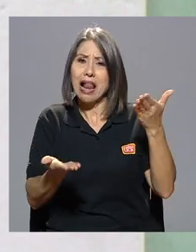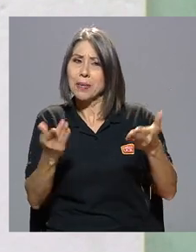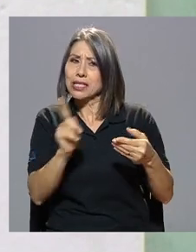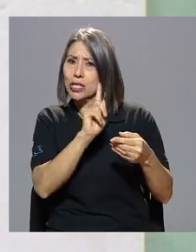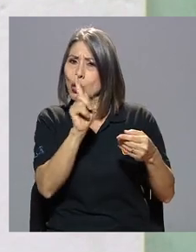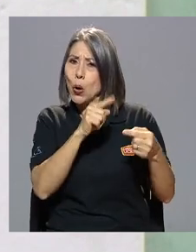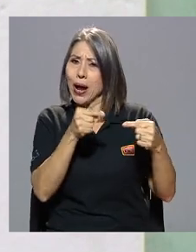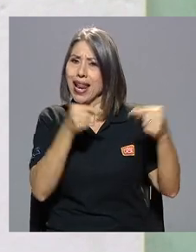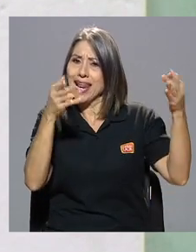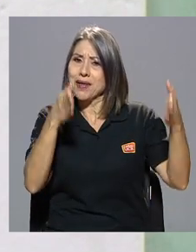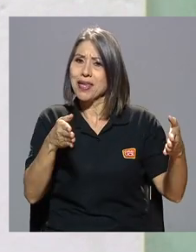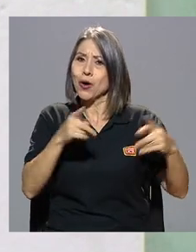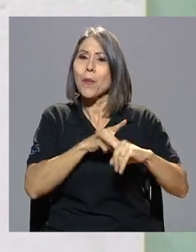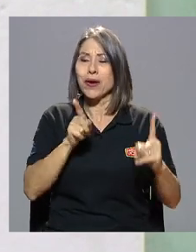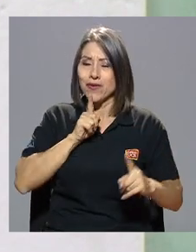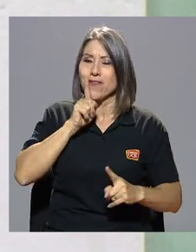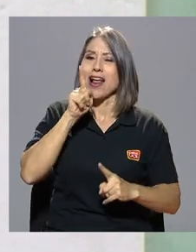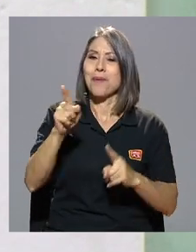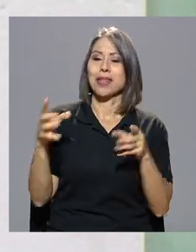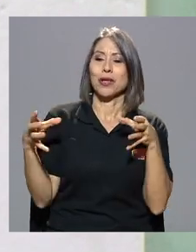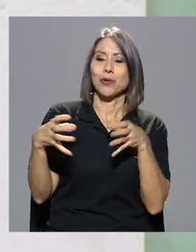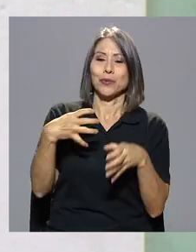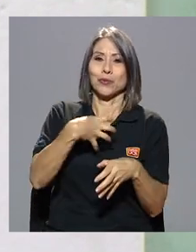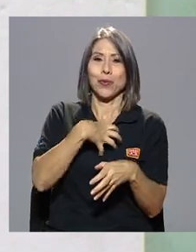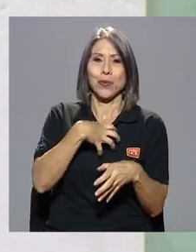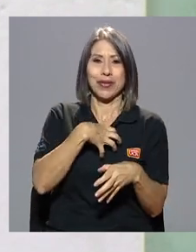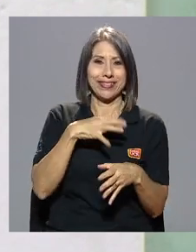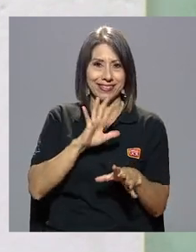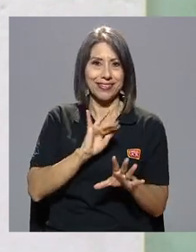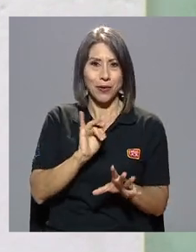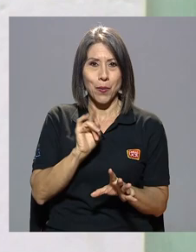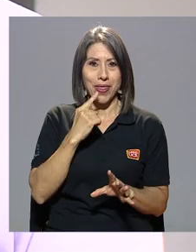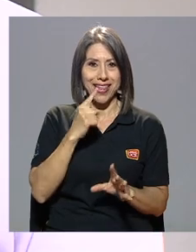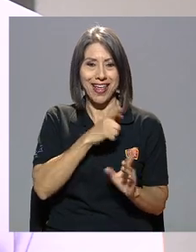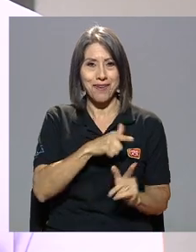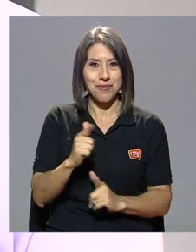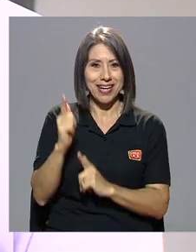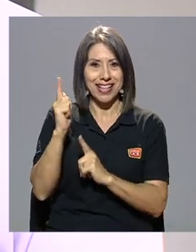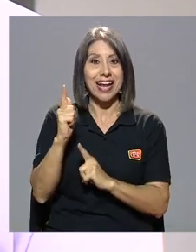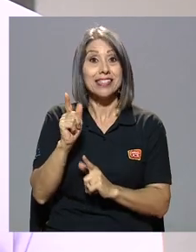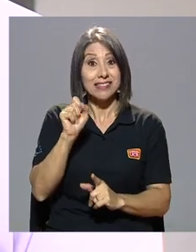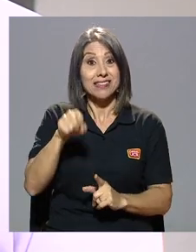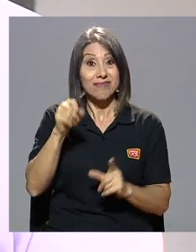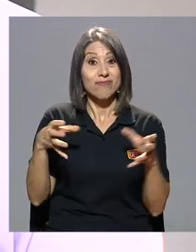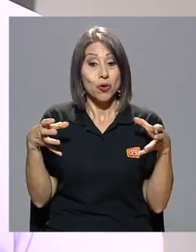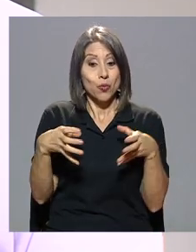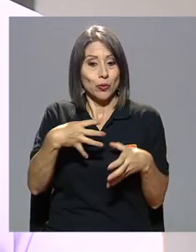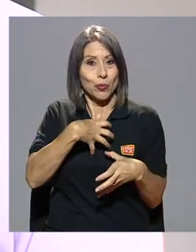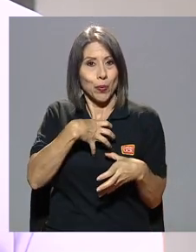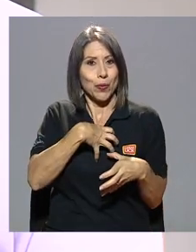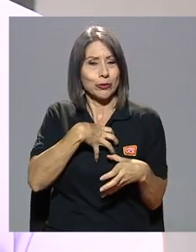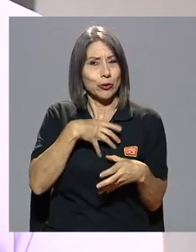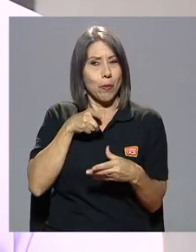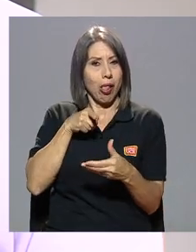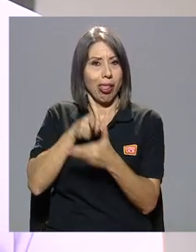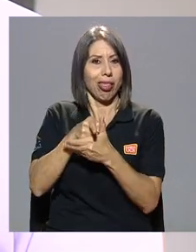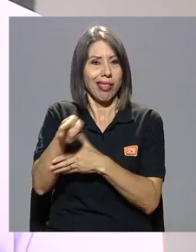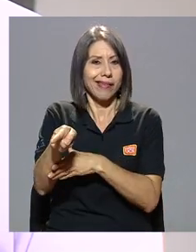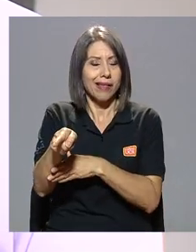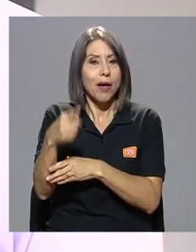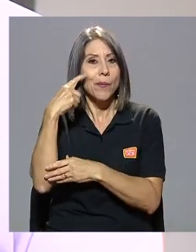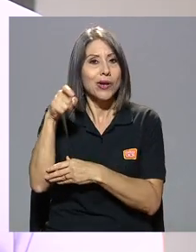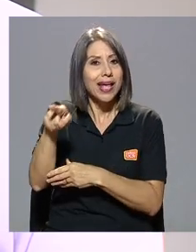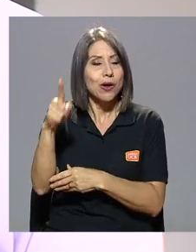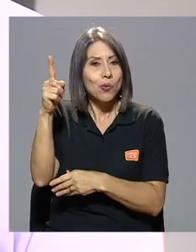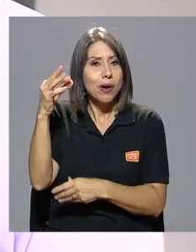del lado del enemigo como en las fuerzas propias, como dirían los militares. En las fuerzas propias, sí. Porque era una